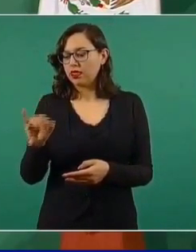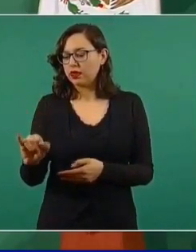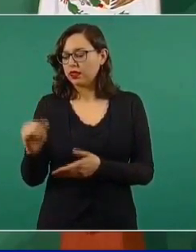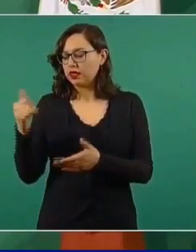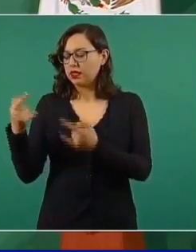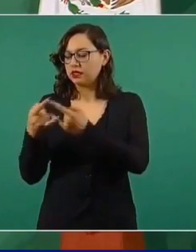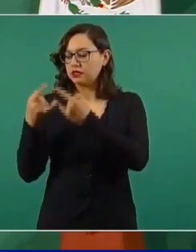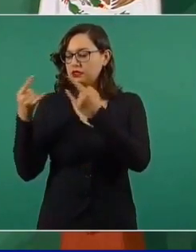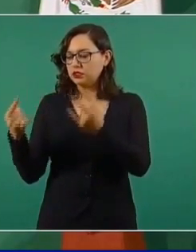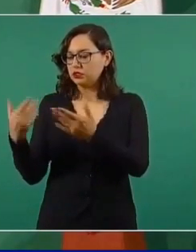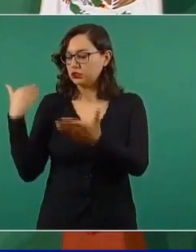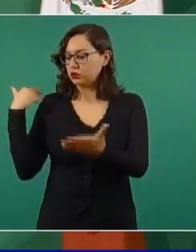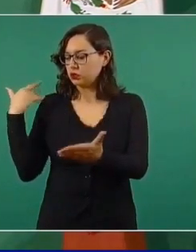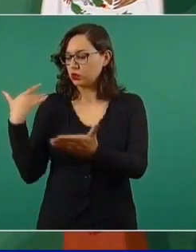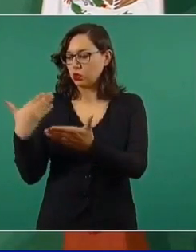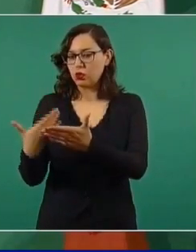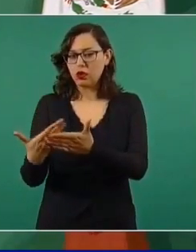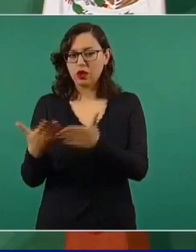pongan las dos.